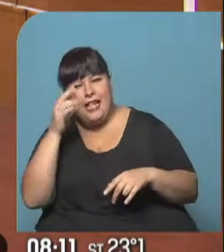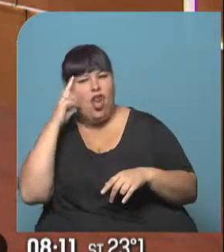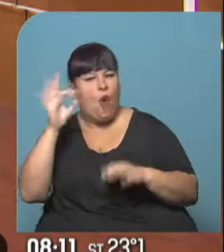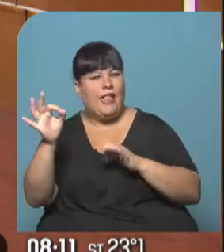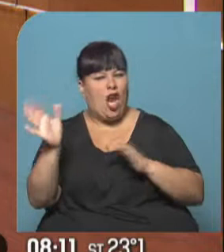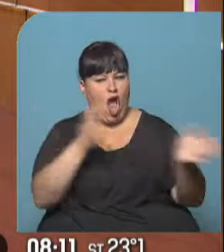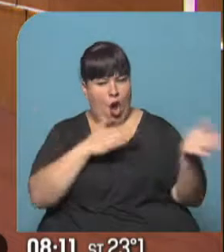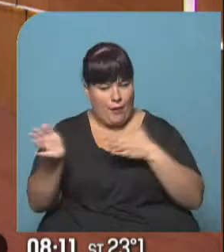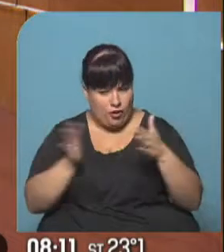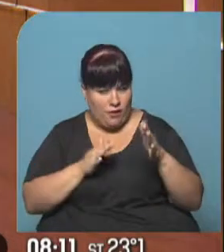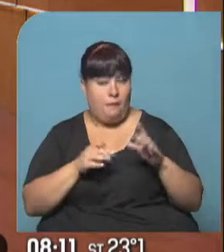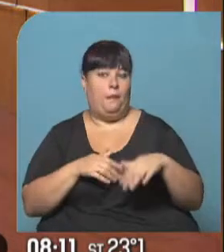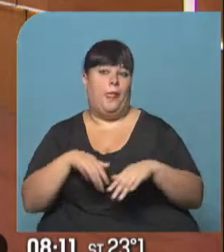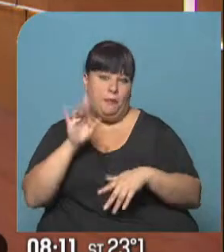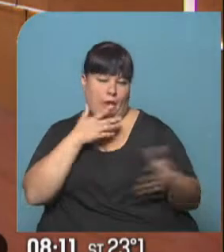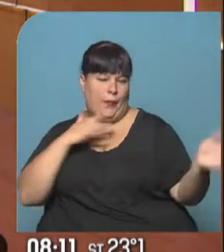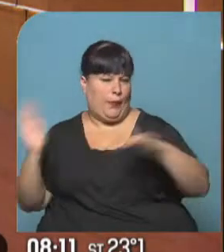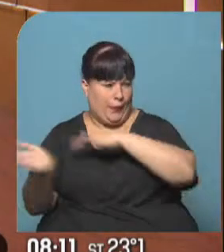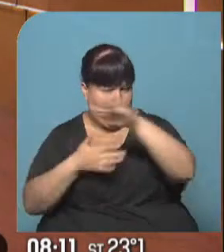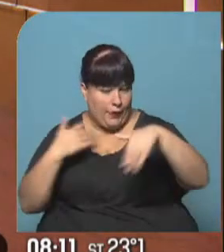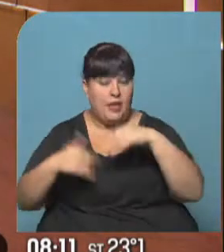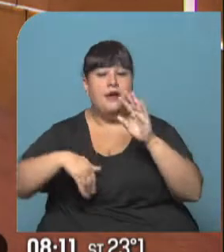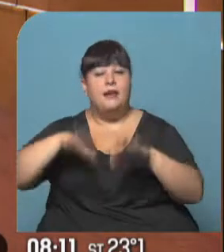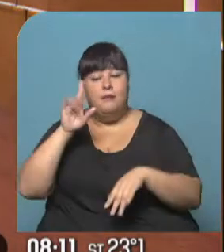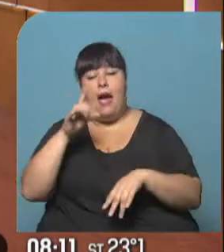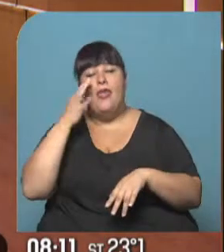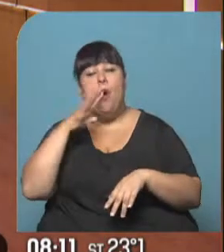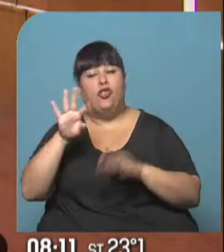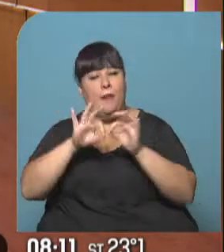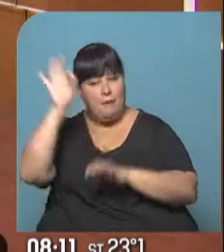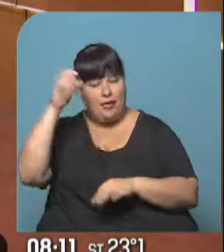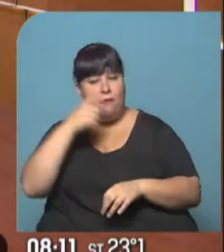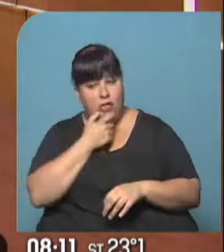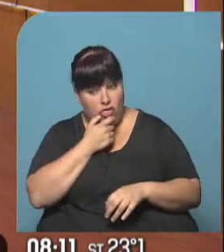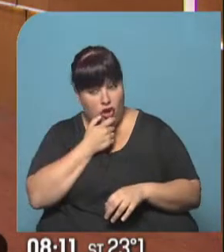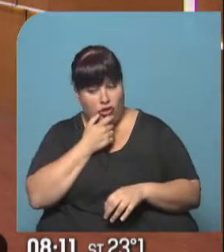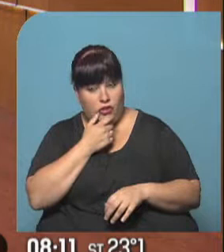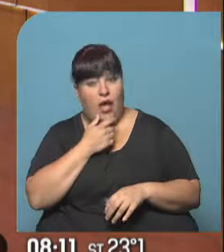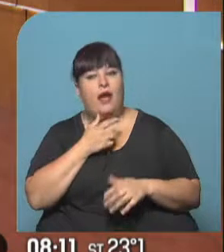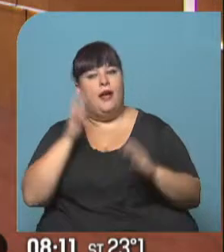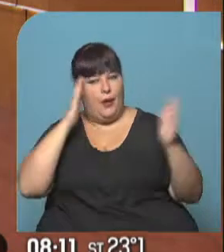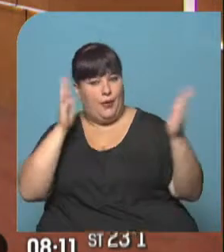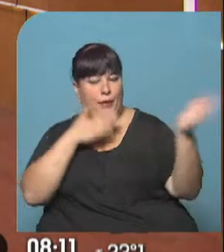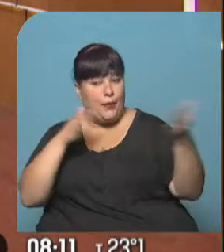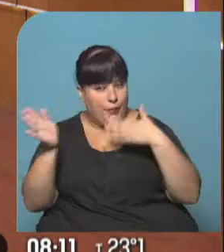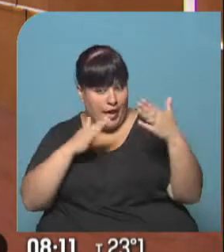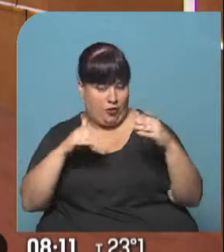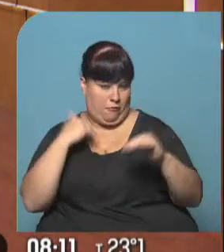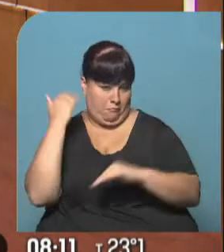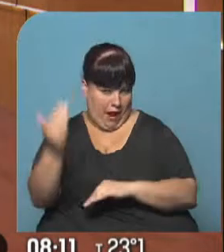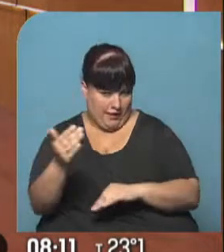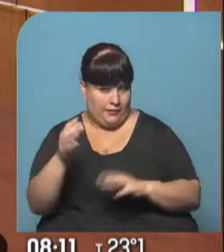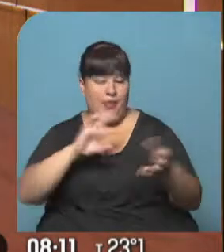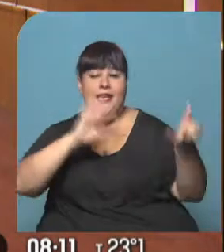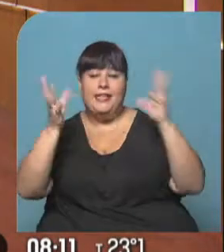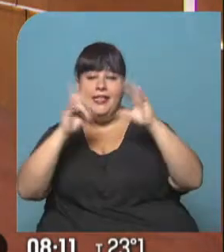90 kilómetros por hora, además con algunas ráfagas. Y por encima de los 4.000 metros en Mendoza, la intensidad del viento va a ser superior. El